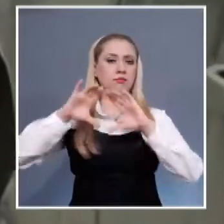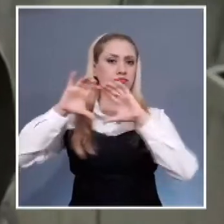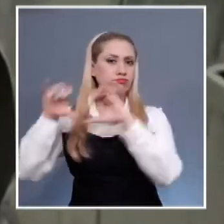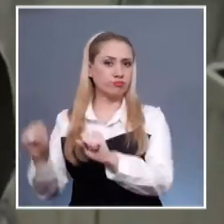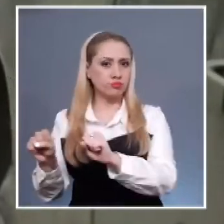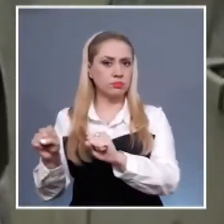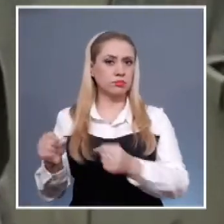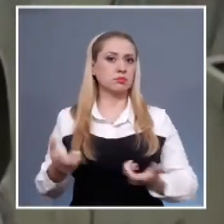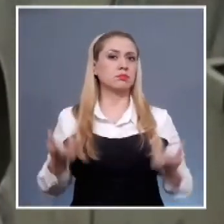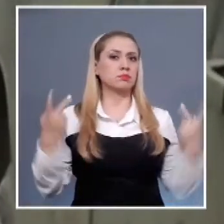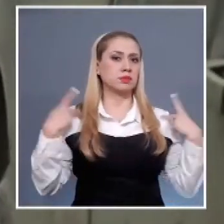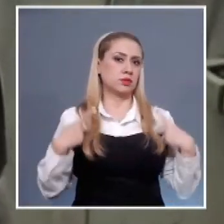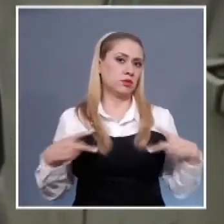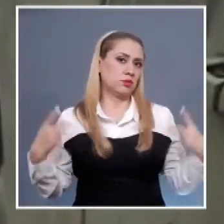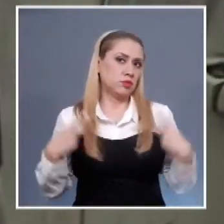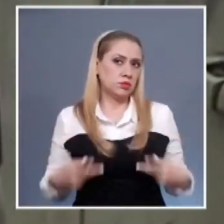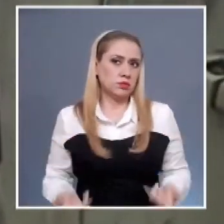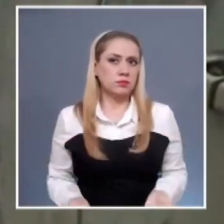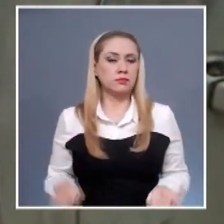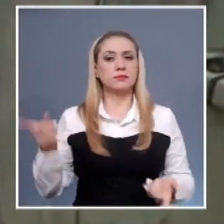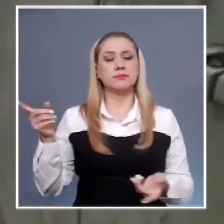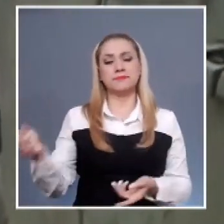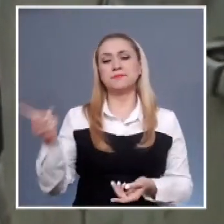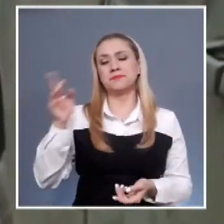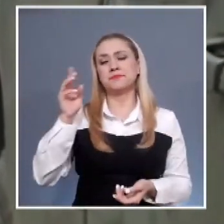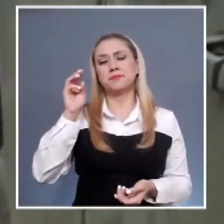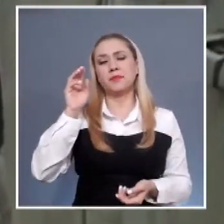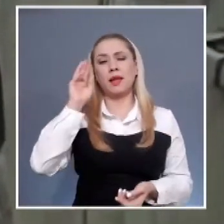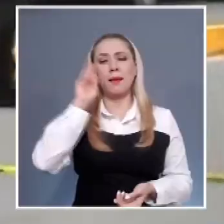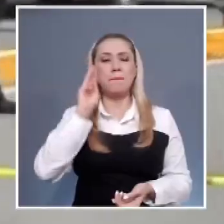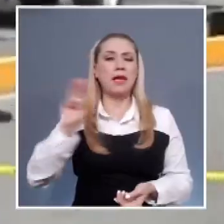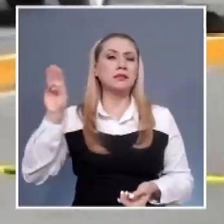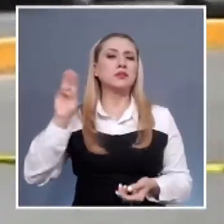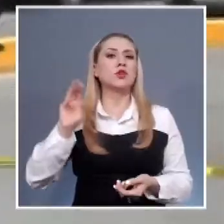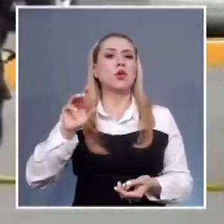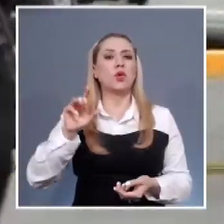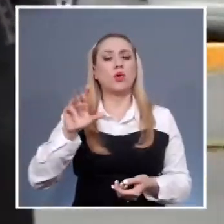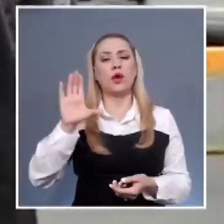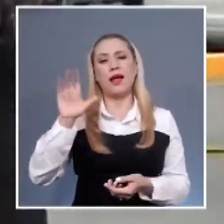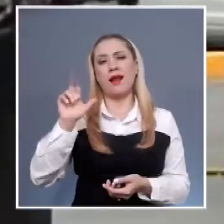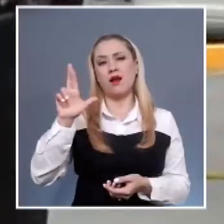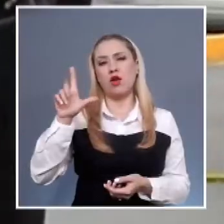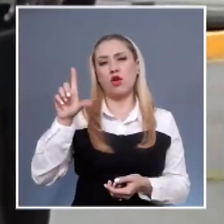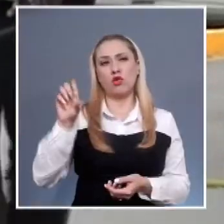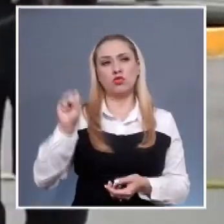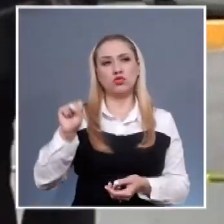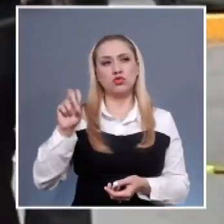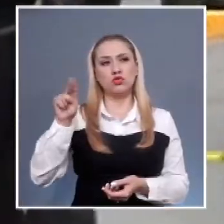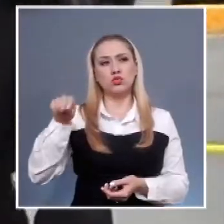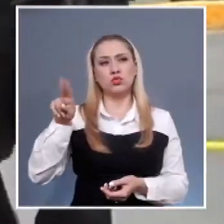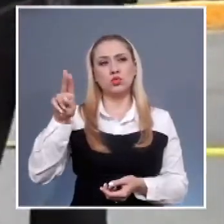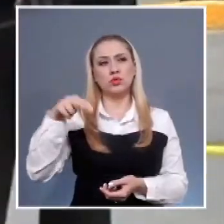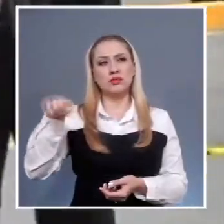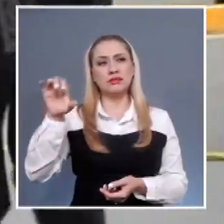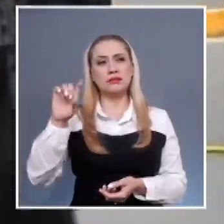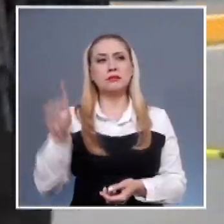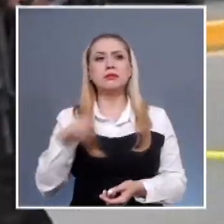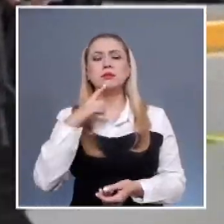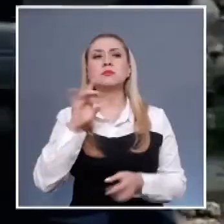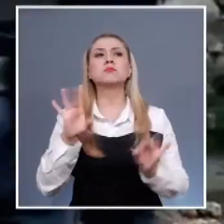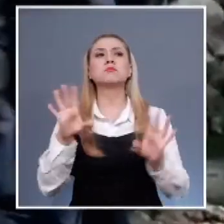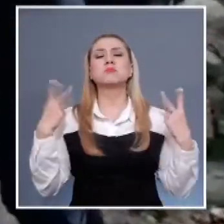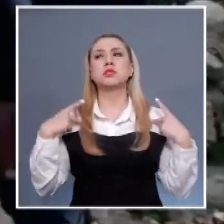Carlos Ponce Núñez explicó que dicho control se debe realizar cuando una persona es detenida en flagrancia o bien cuando el Ministerio